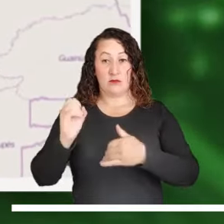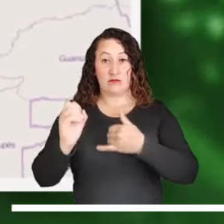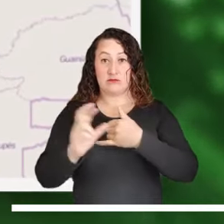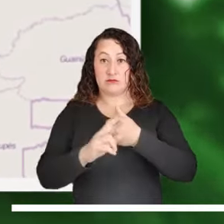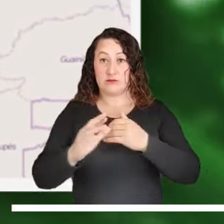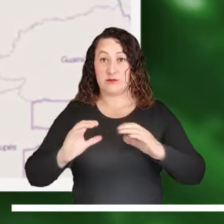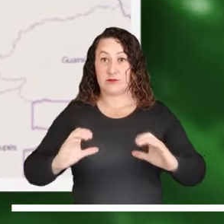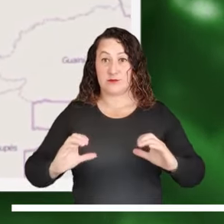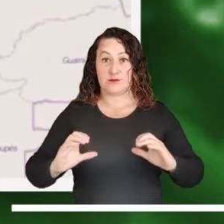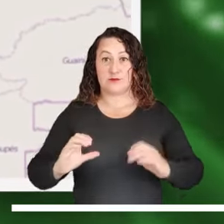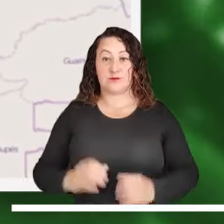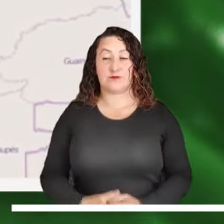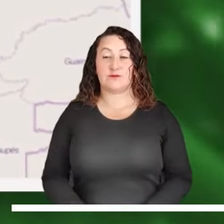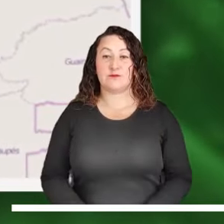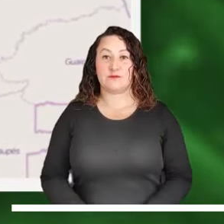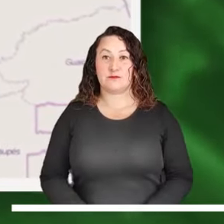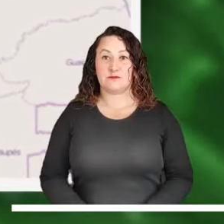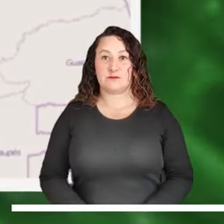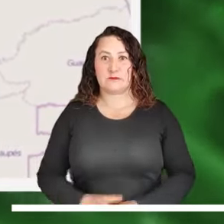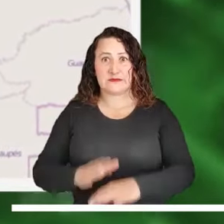Orinoquía y Caquetá.